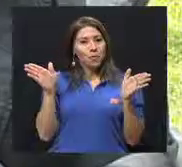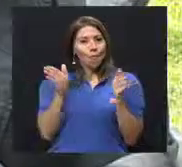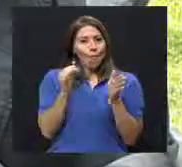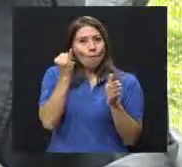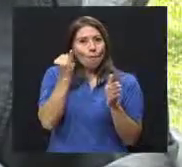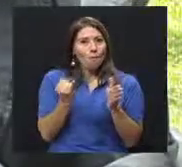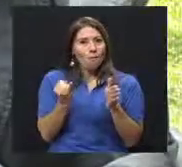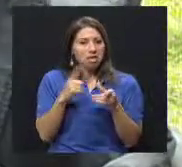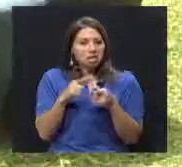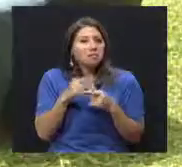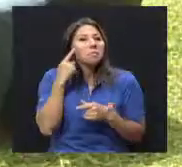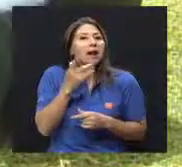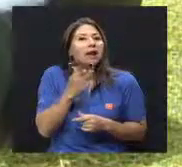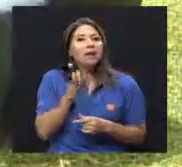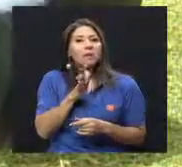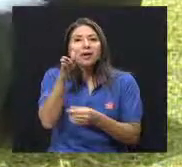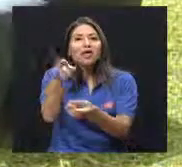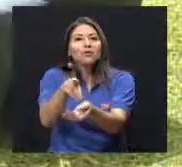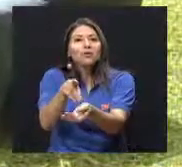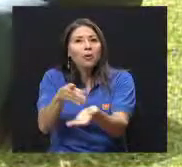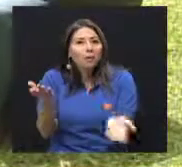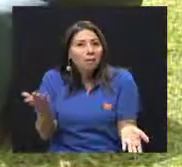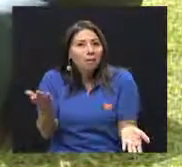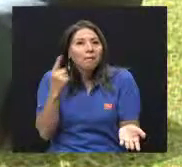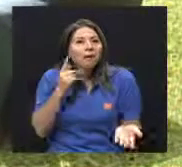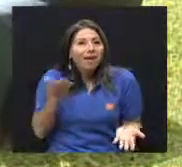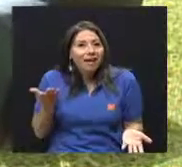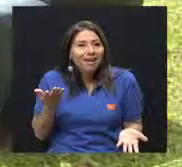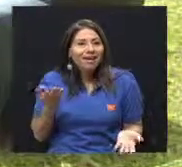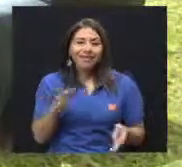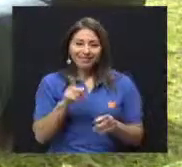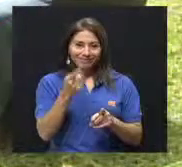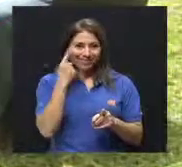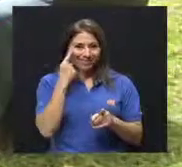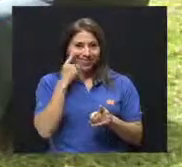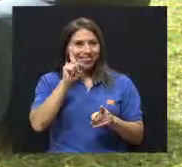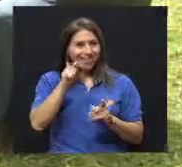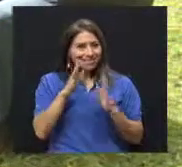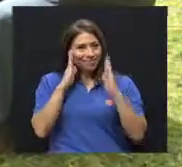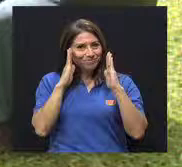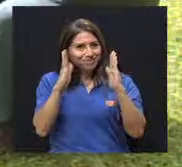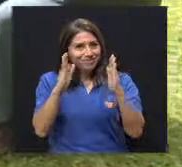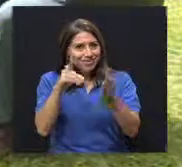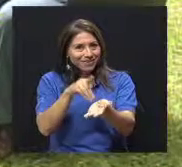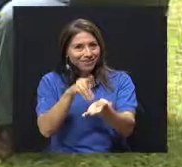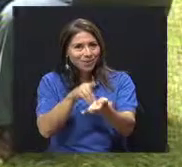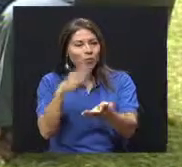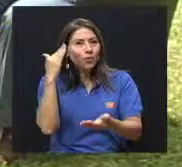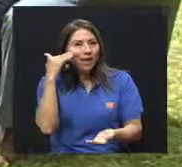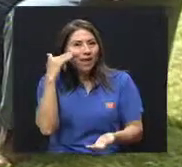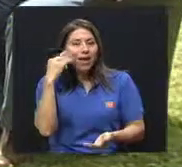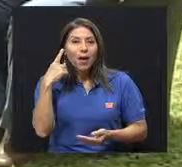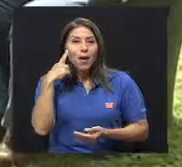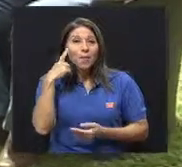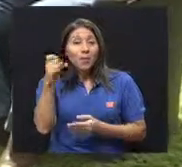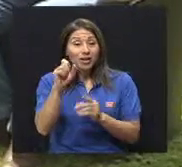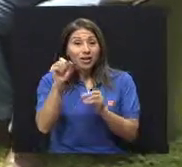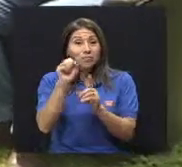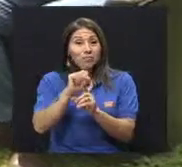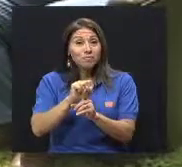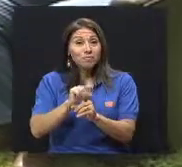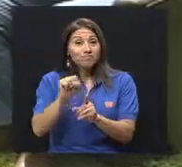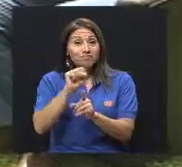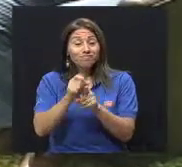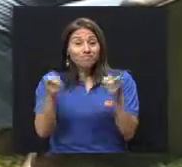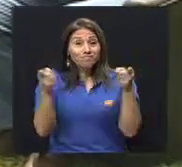entonces voy a a tratarme? ¿Por qué tratármela? Bueno, porque las complicaciones de la diabetes están en relación